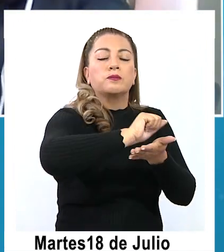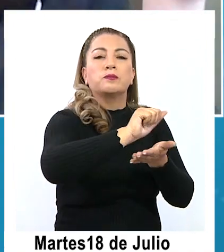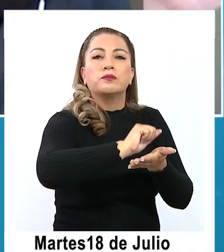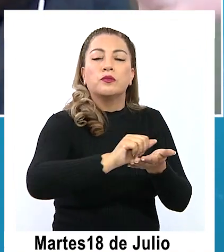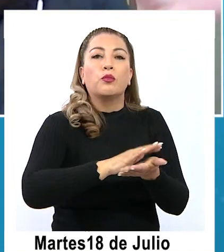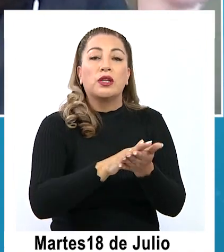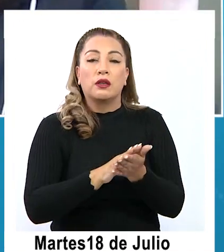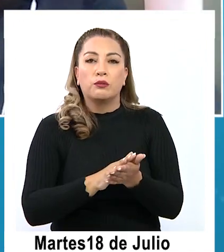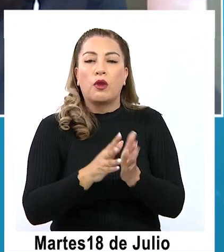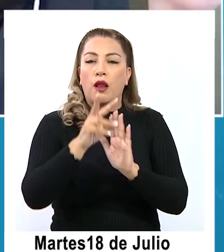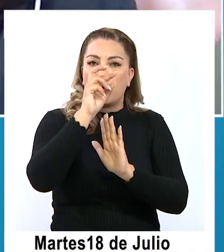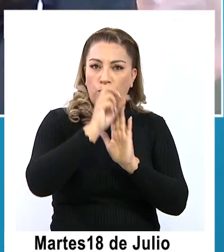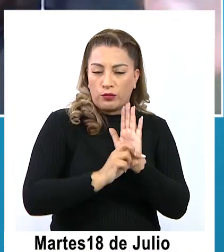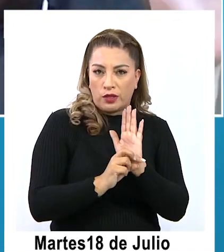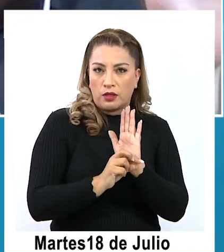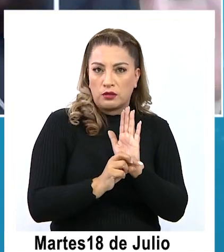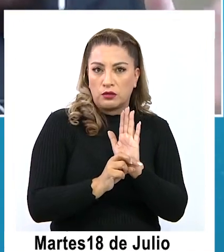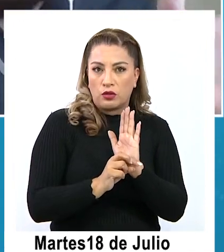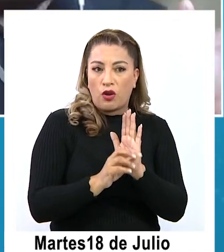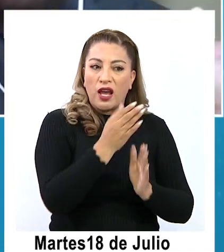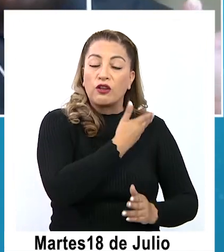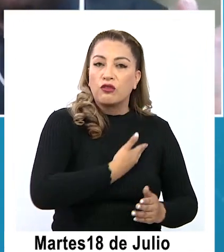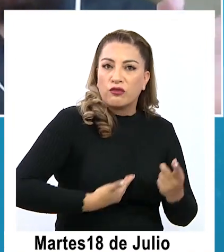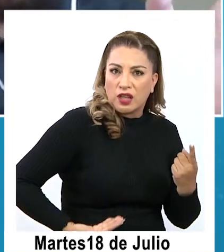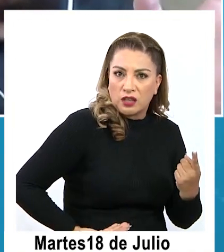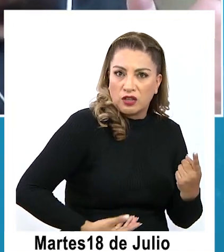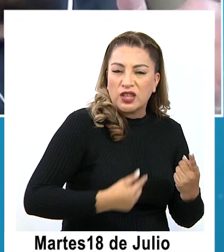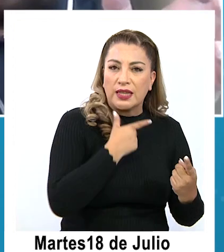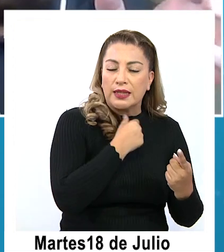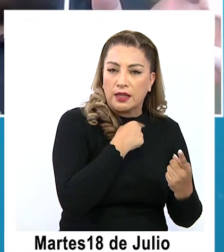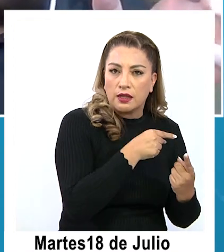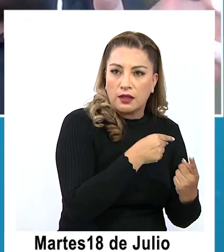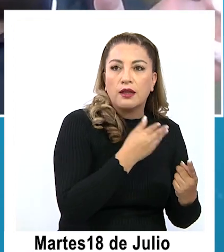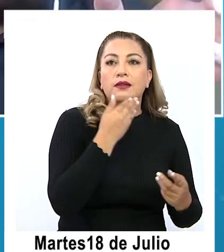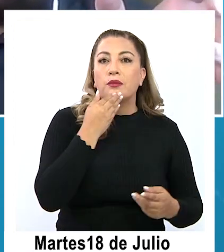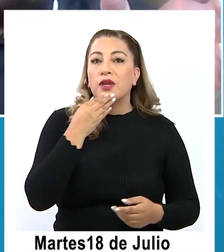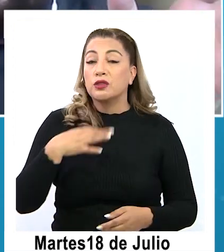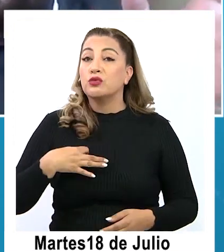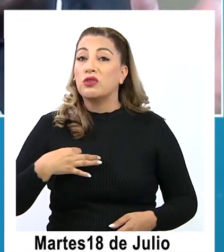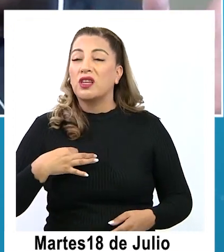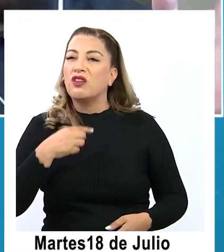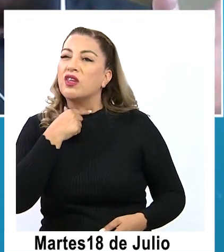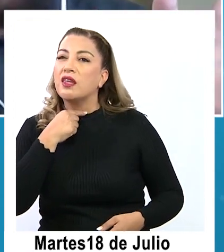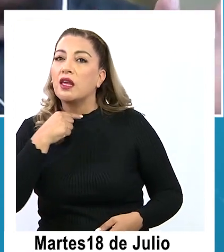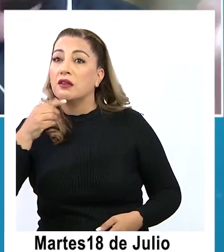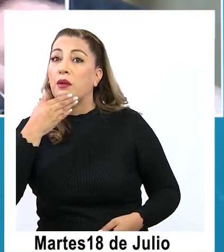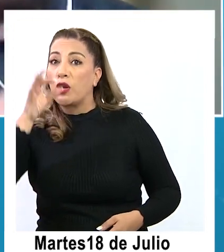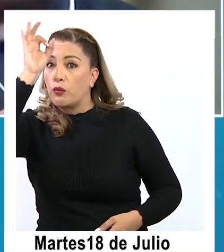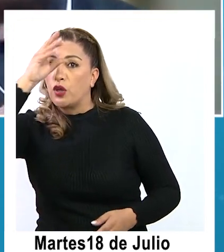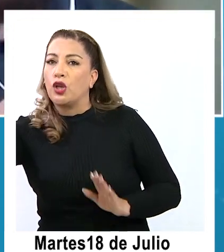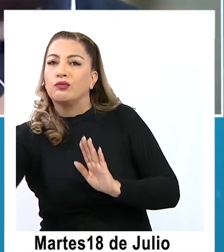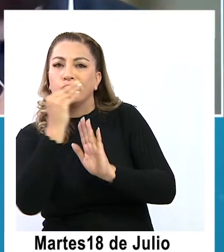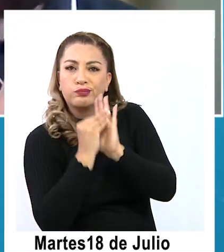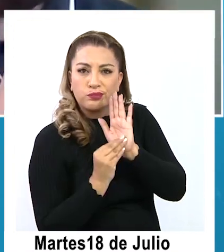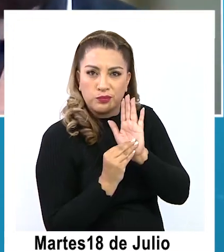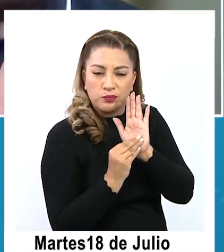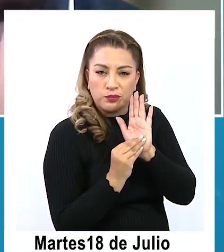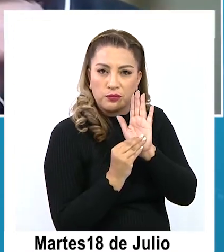proyecto va por el lado de de lo que quiere el gobierno, pero ahora se quiere incorporar lo que diga la ciudadanía. ¿Cuál es eh